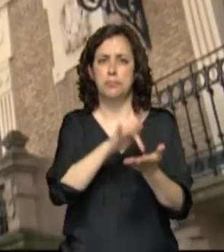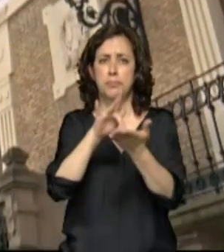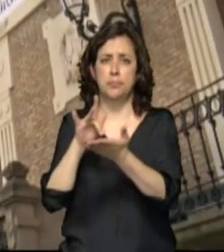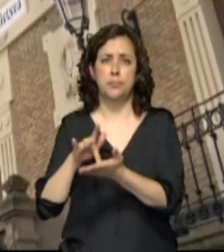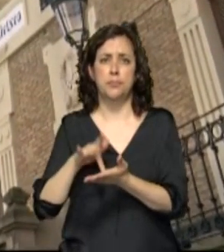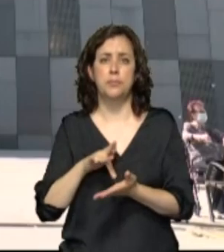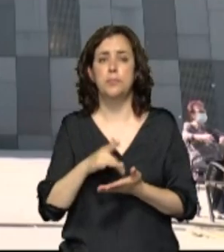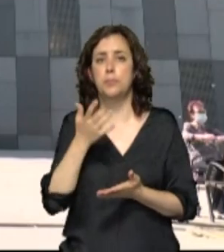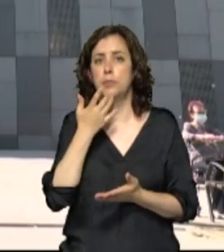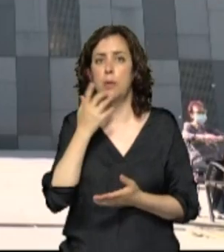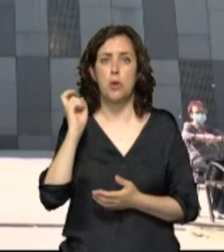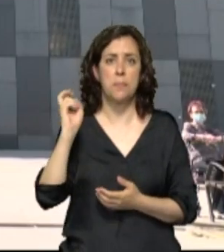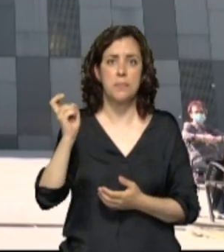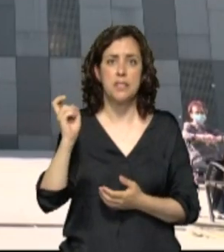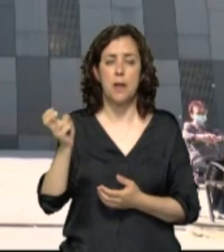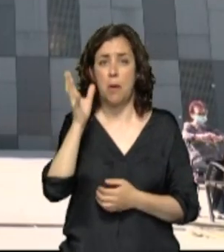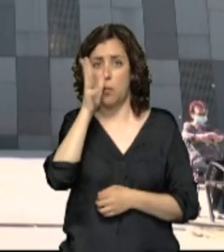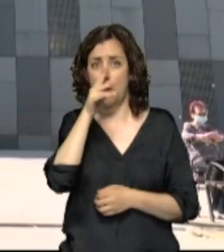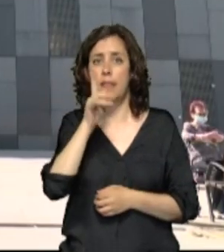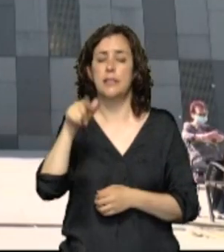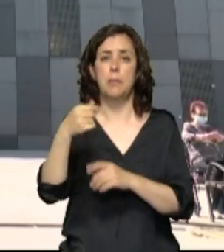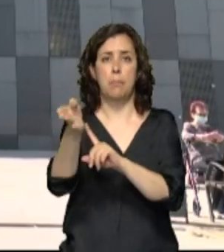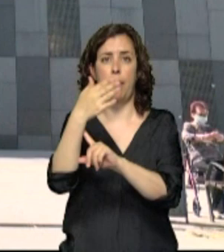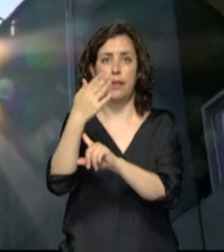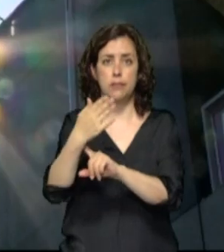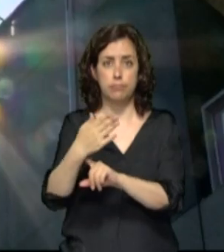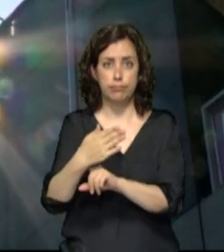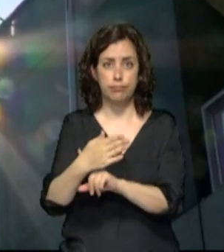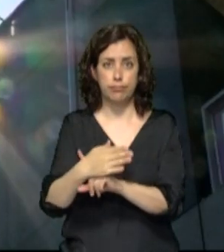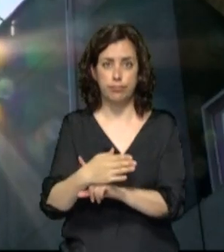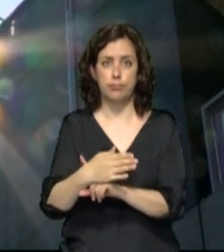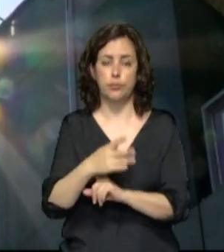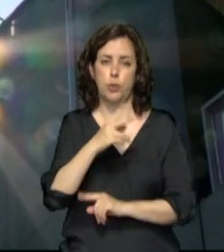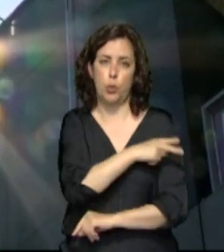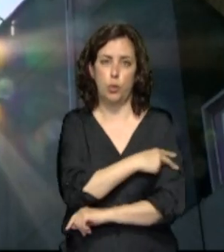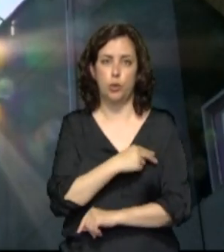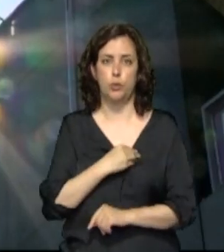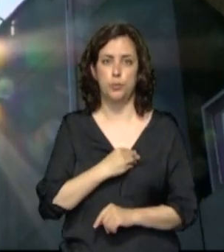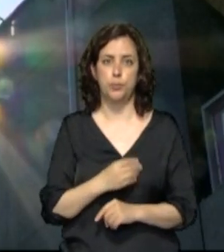foral, como Villaba o Burlada, cuyas banderas también ondean a media hasta en señal de luto.